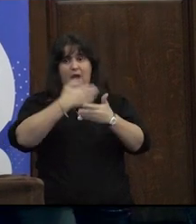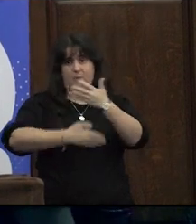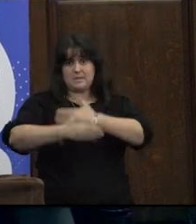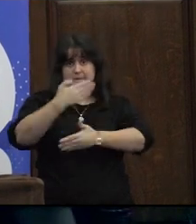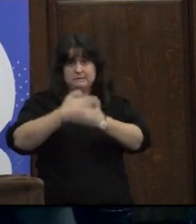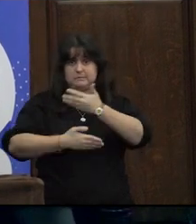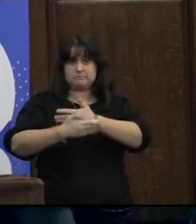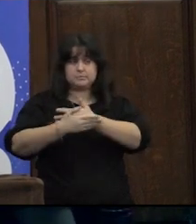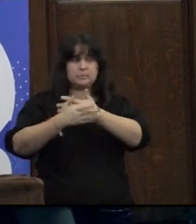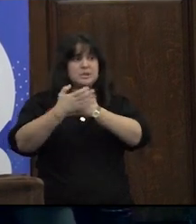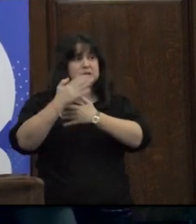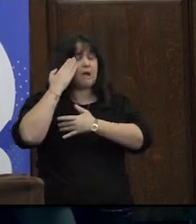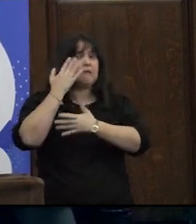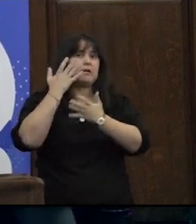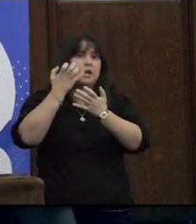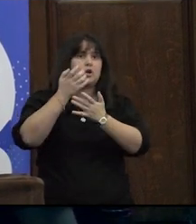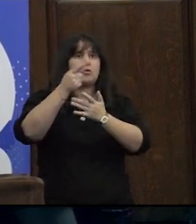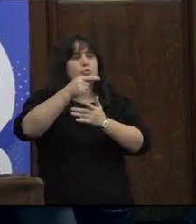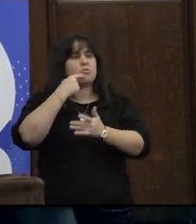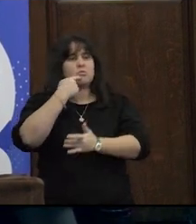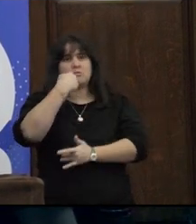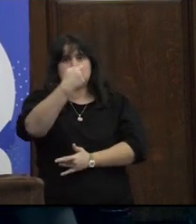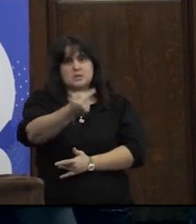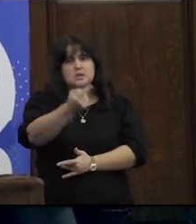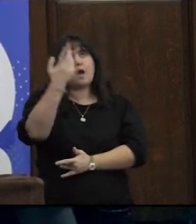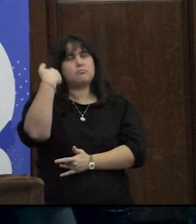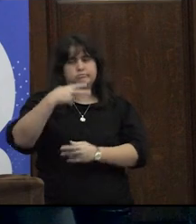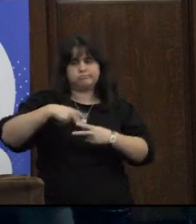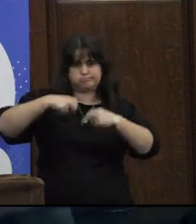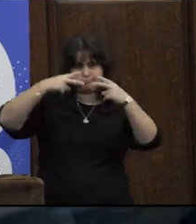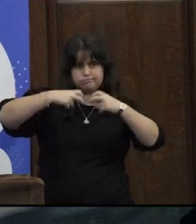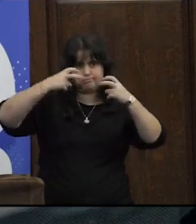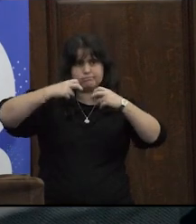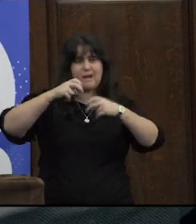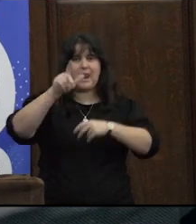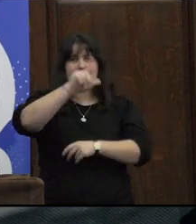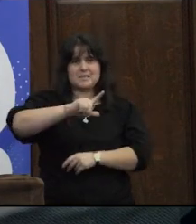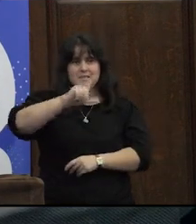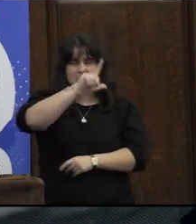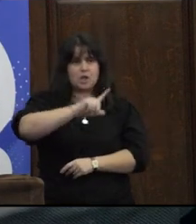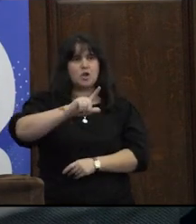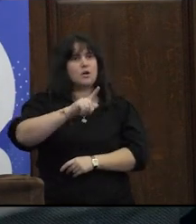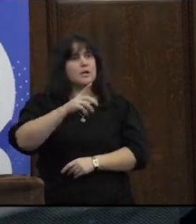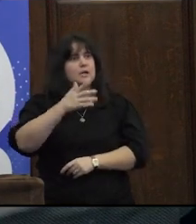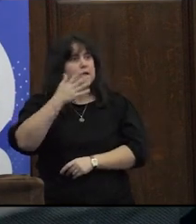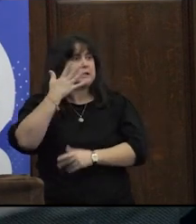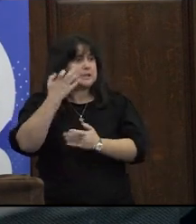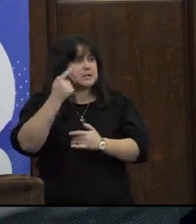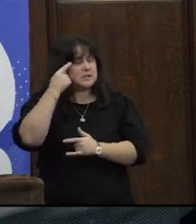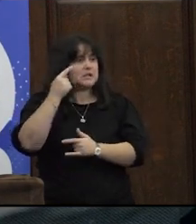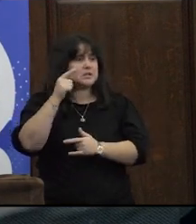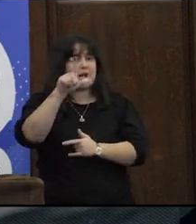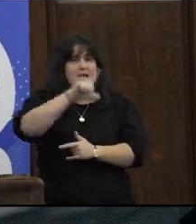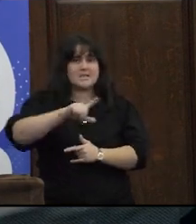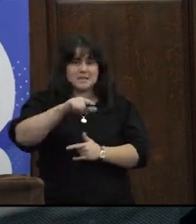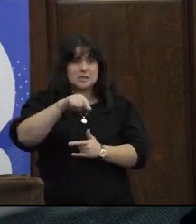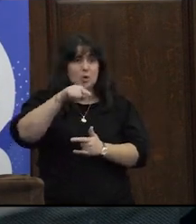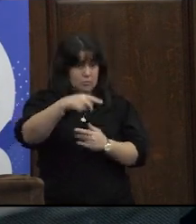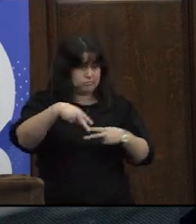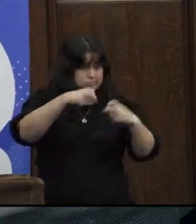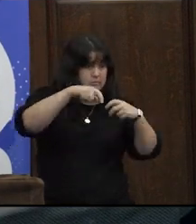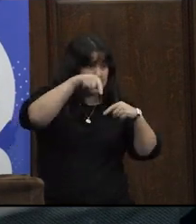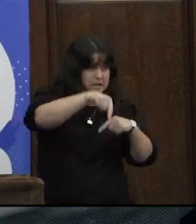discapacidad y quería saber como usted planteó que ha hecho investigaciones en los liceos si en los liceos donde hizo esas